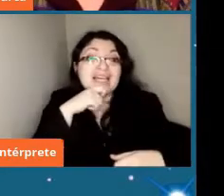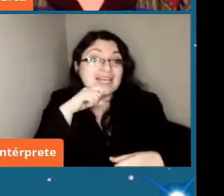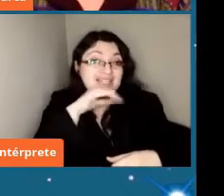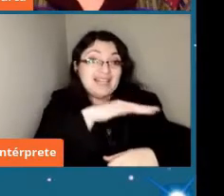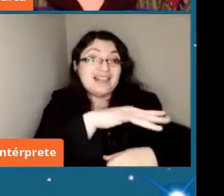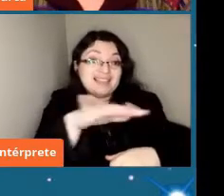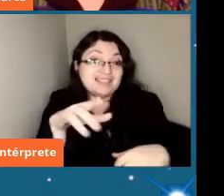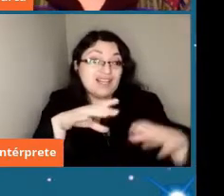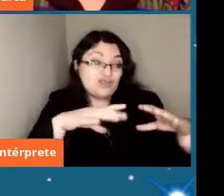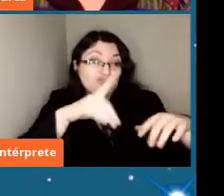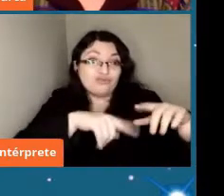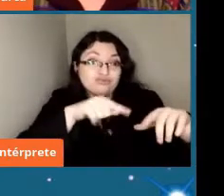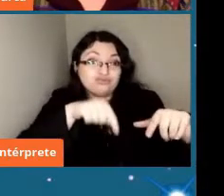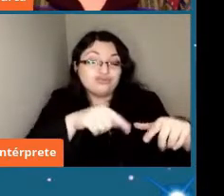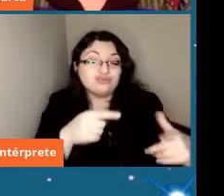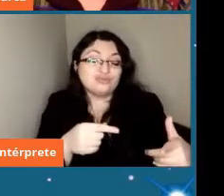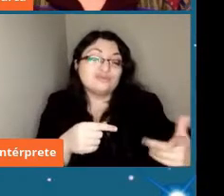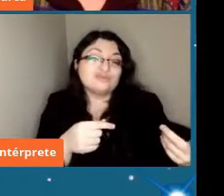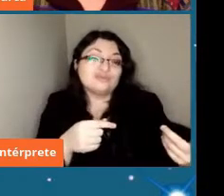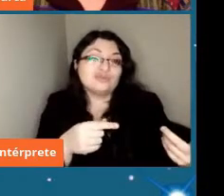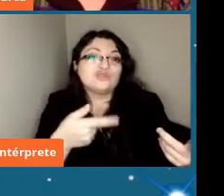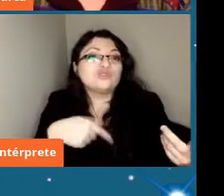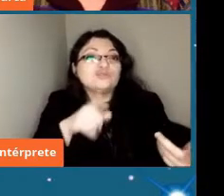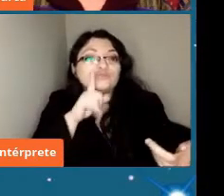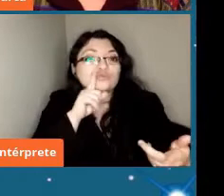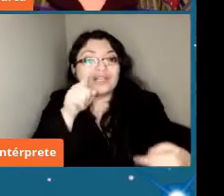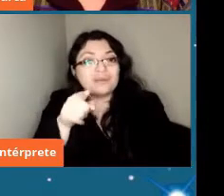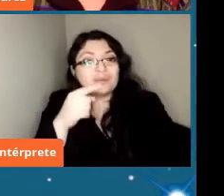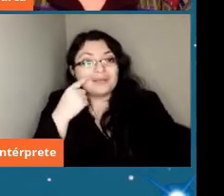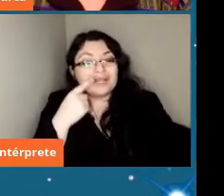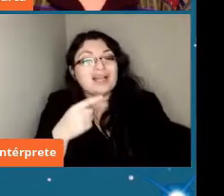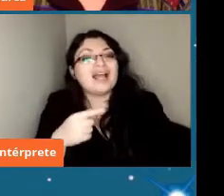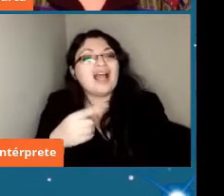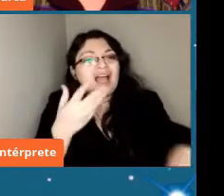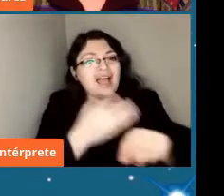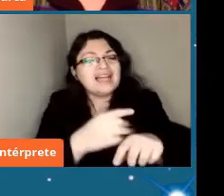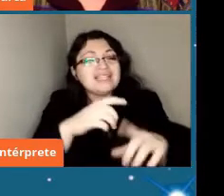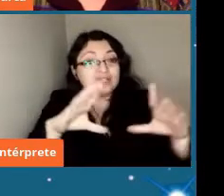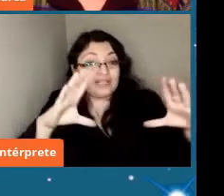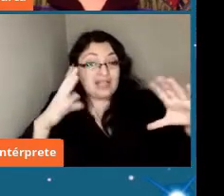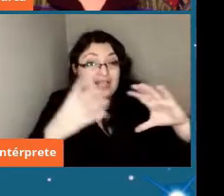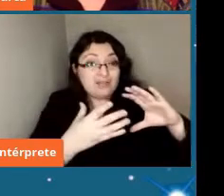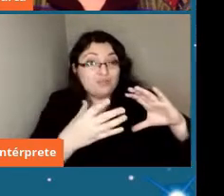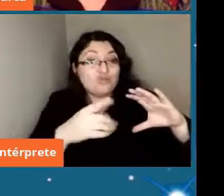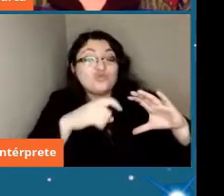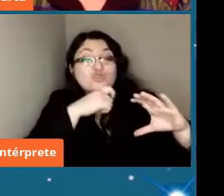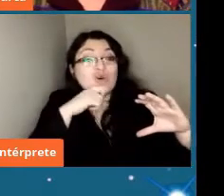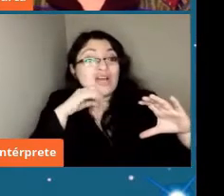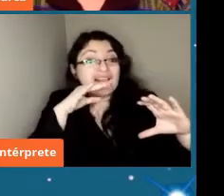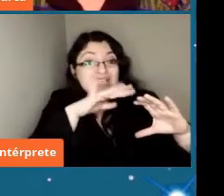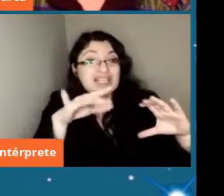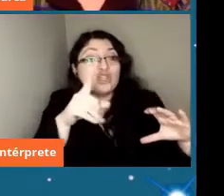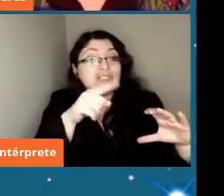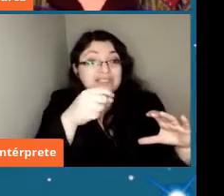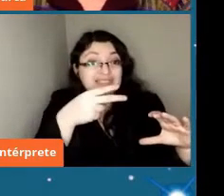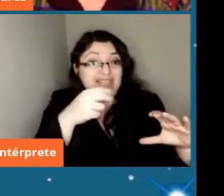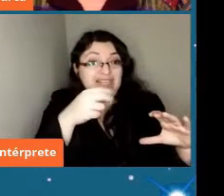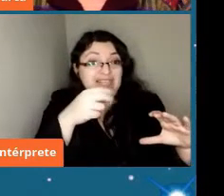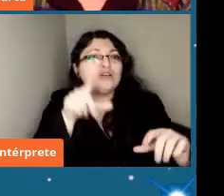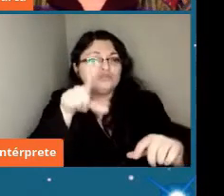entonces acá tenemos el desierto los desiertos del mundo el Sahara es un gran lugar donde